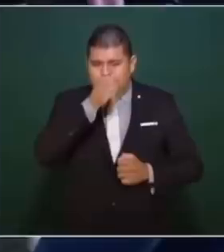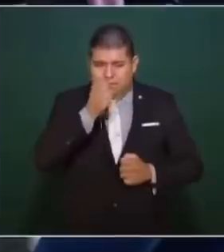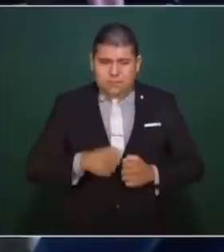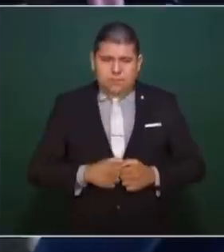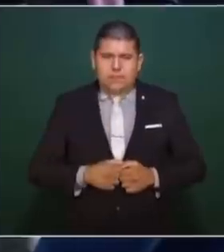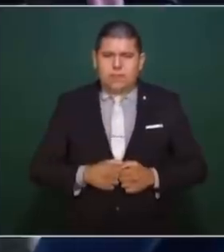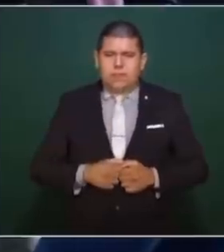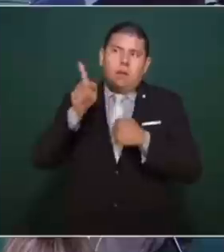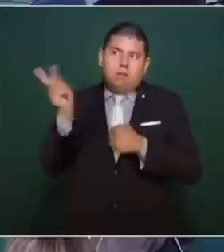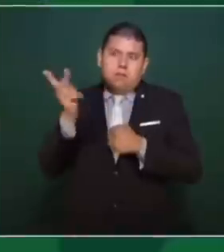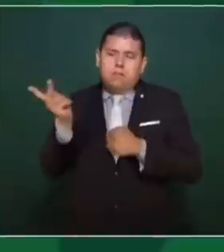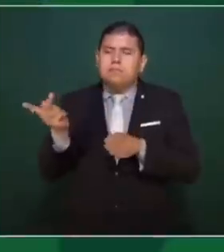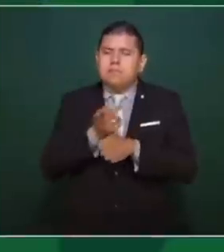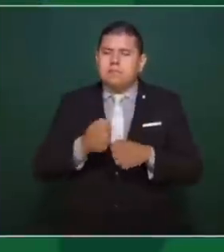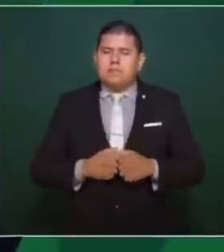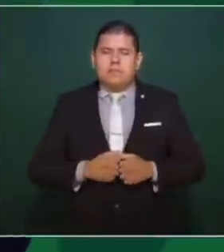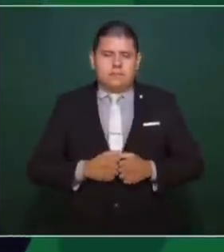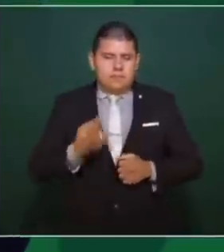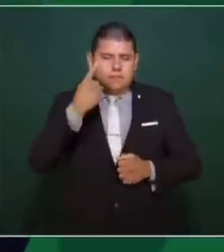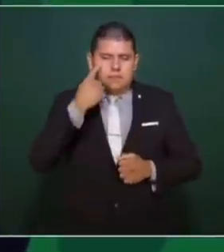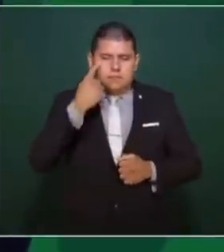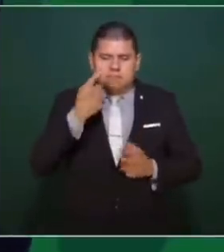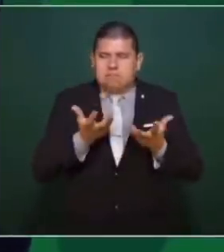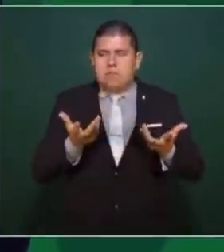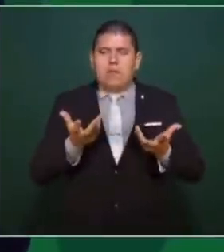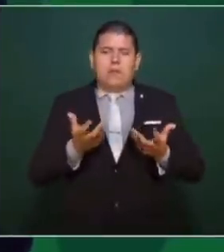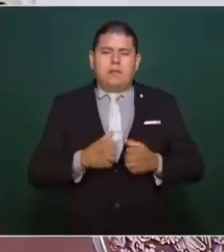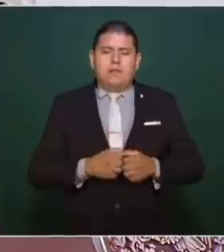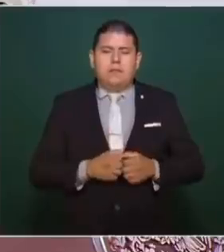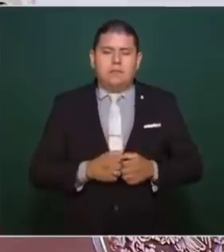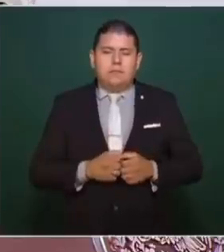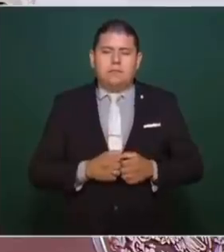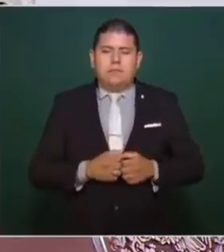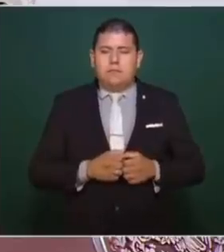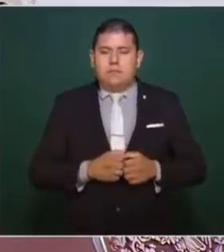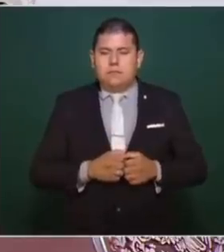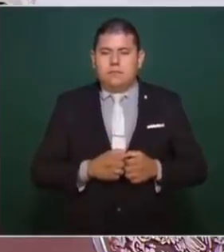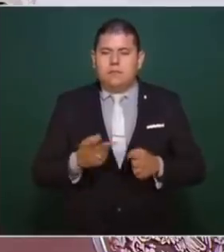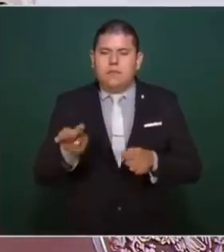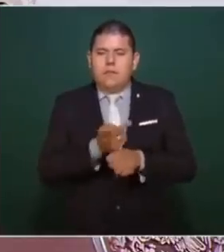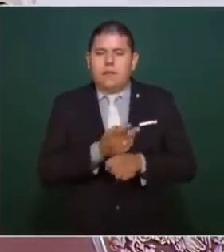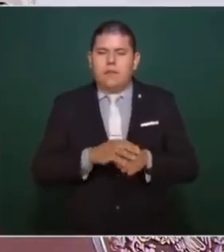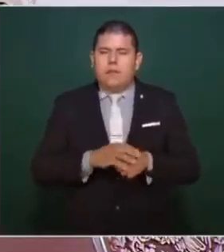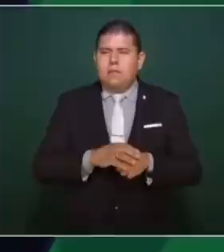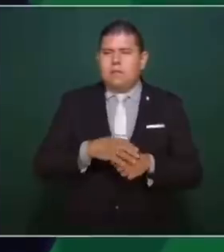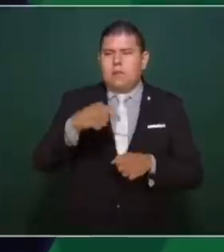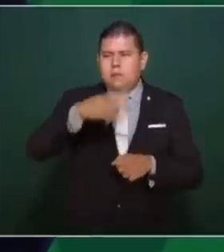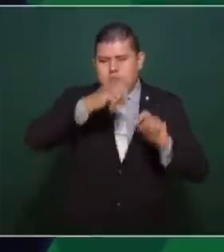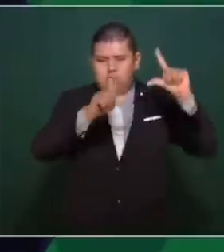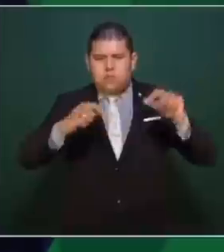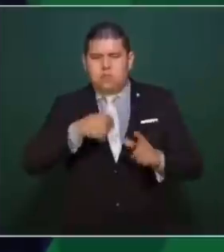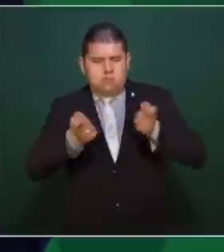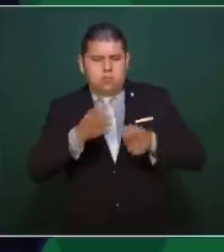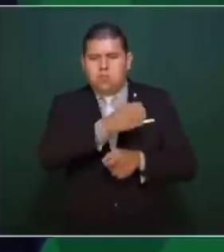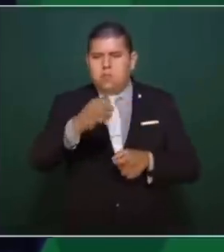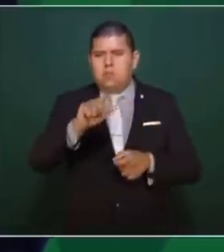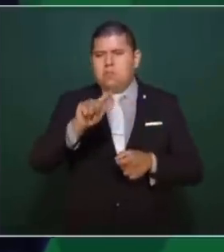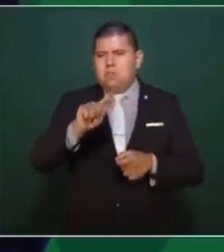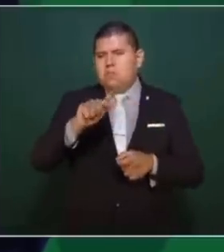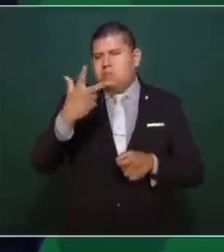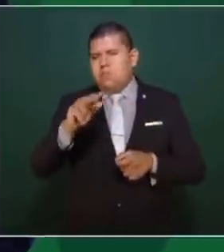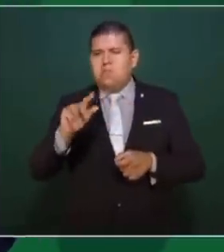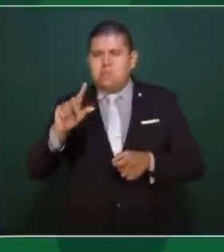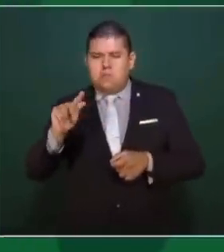conservadurismo. Cualquier encuesta, me dan una aceptación del orden del 70%, 68-70.